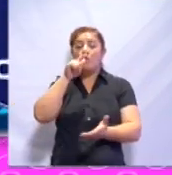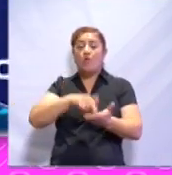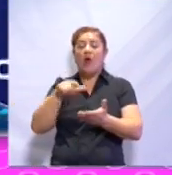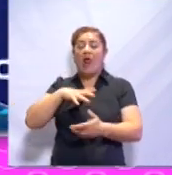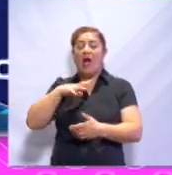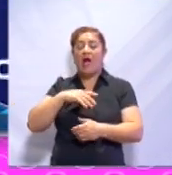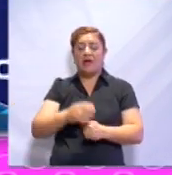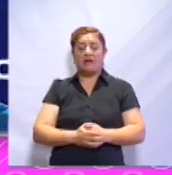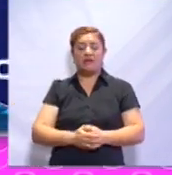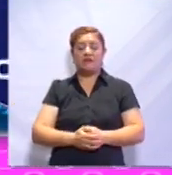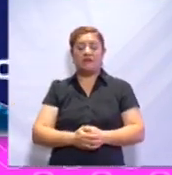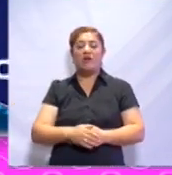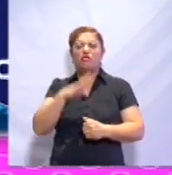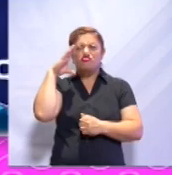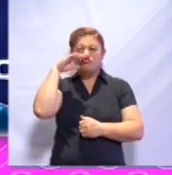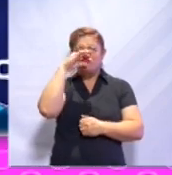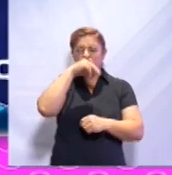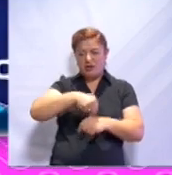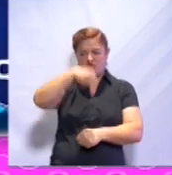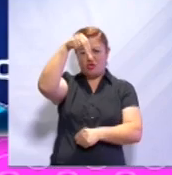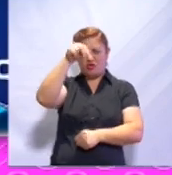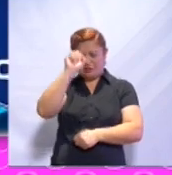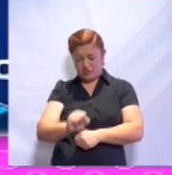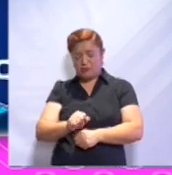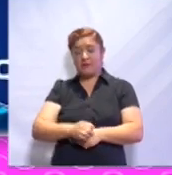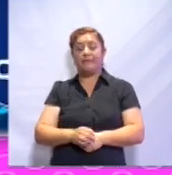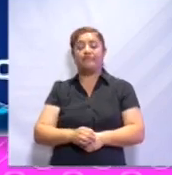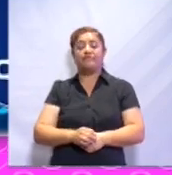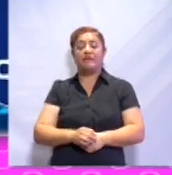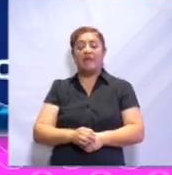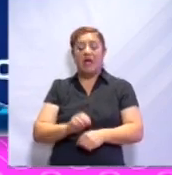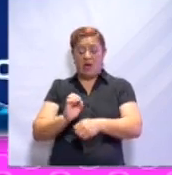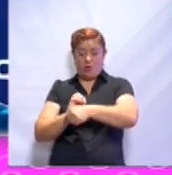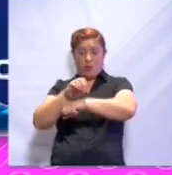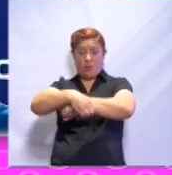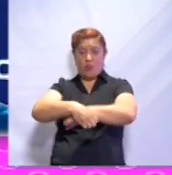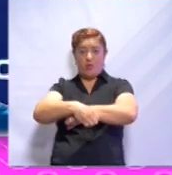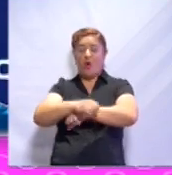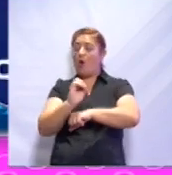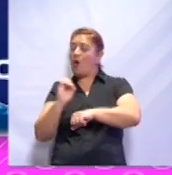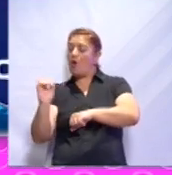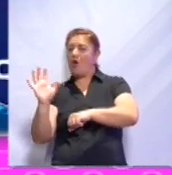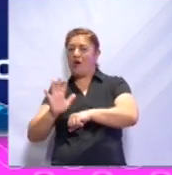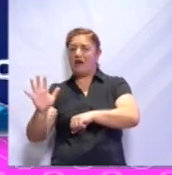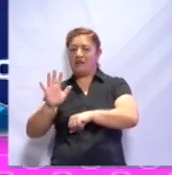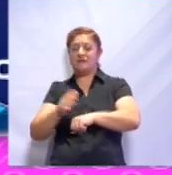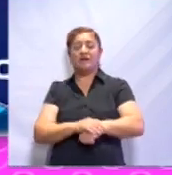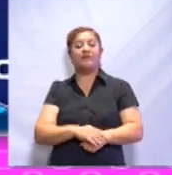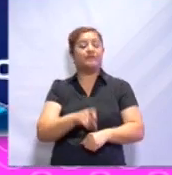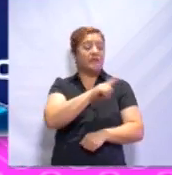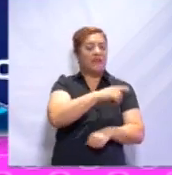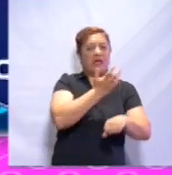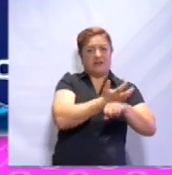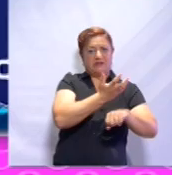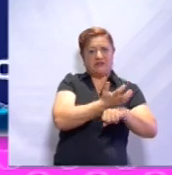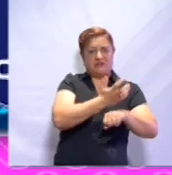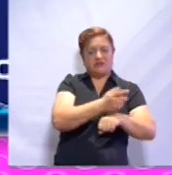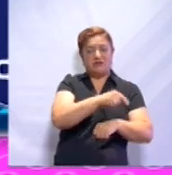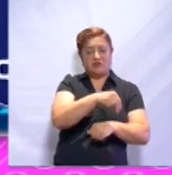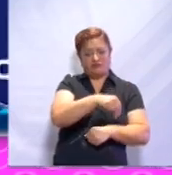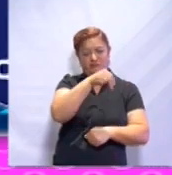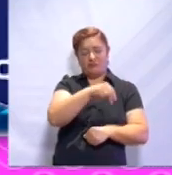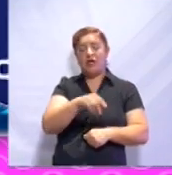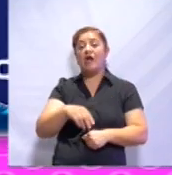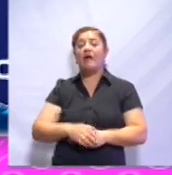norte y sur de África, el oeste y centro de Australia, Estados Unidos de América, el norte de